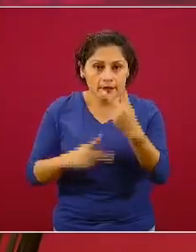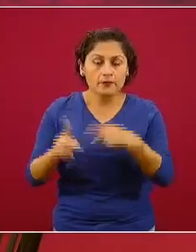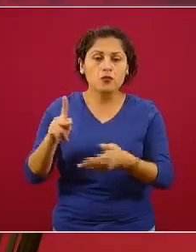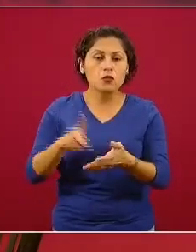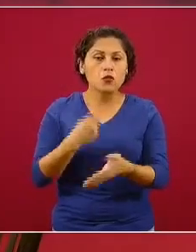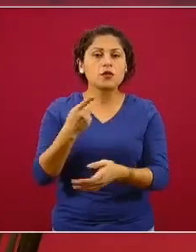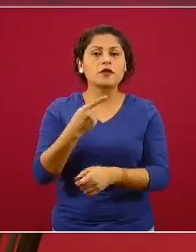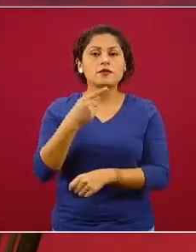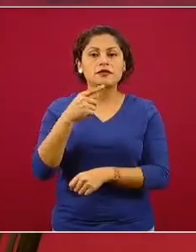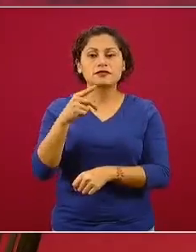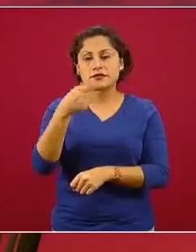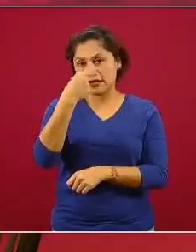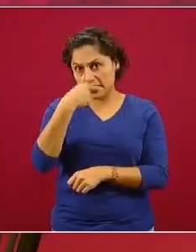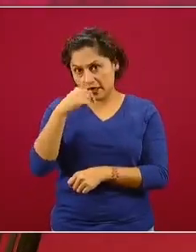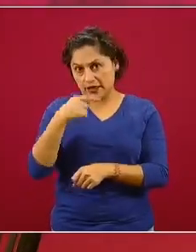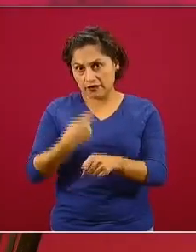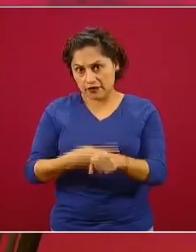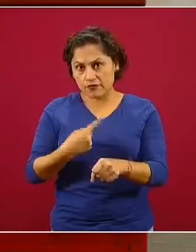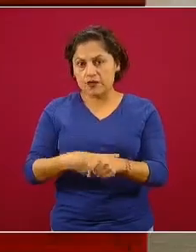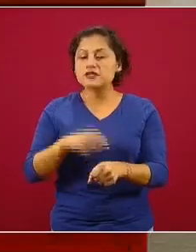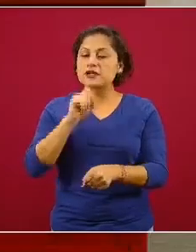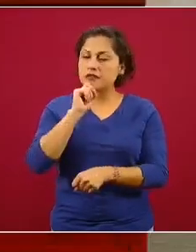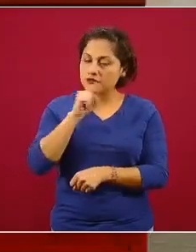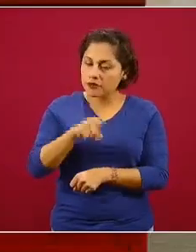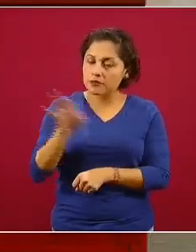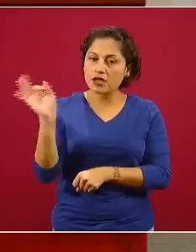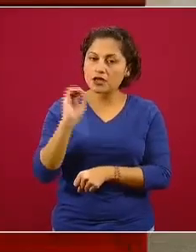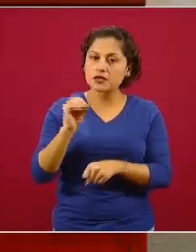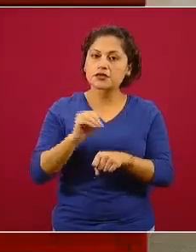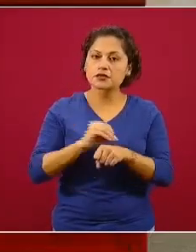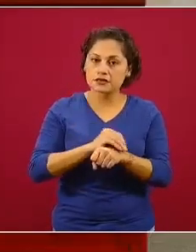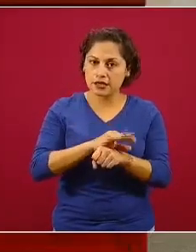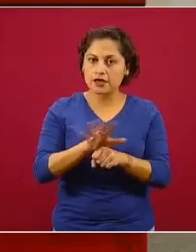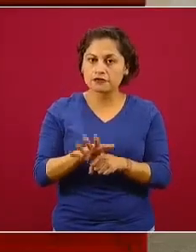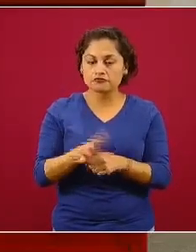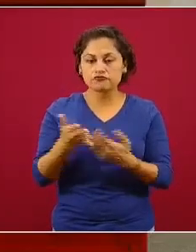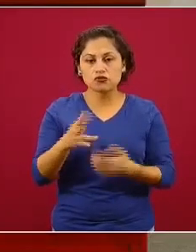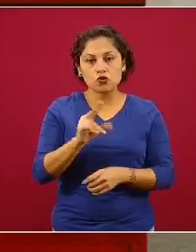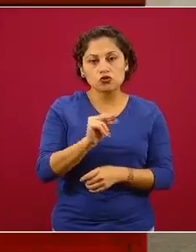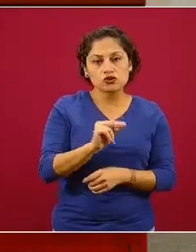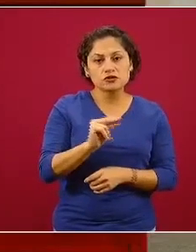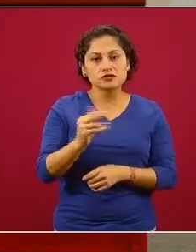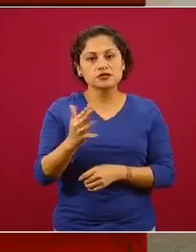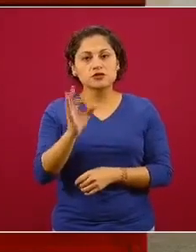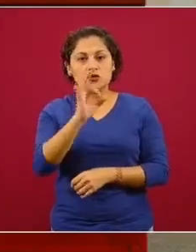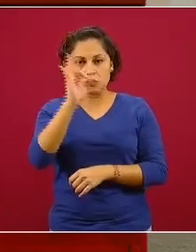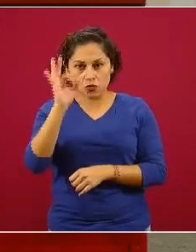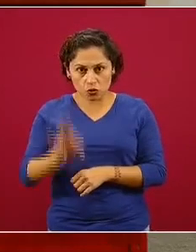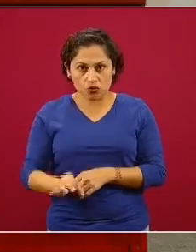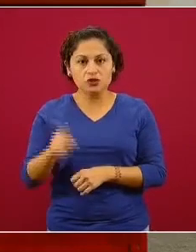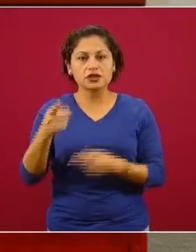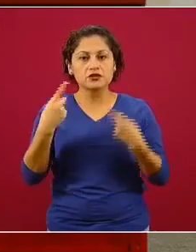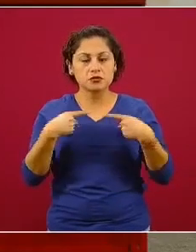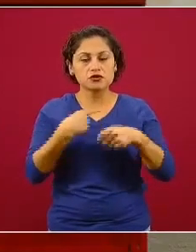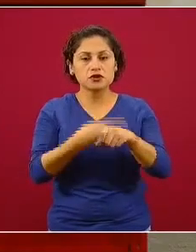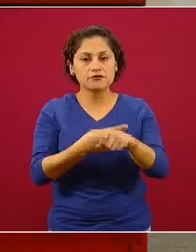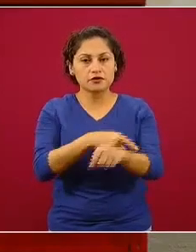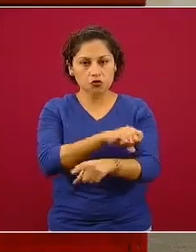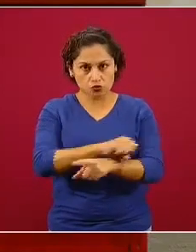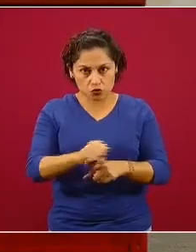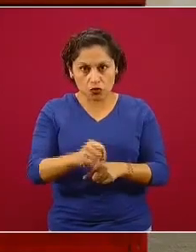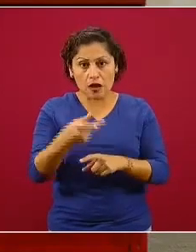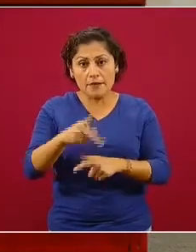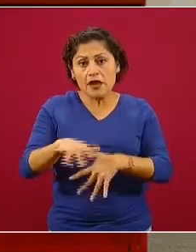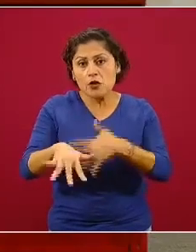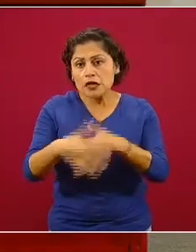con un porcentaje muy grande, 80, 85 por ciento de casos leves, pero con un 15 por ciento de casos graves, puede